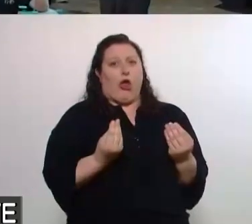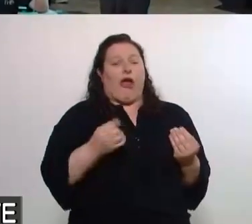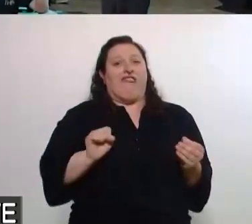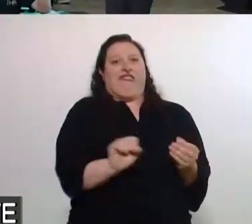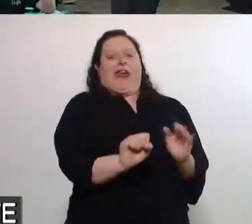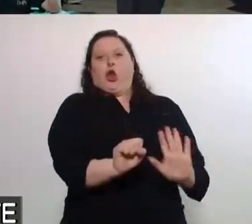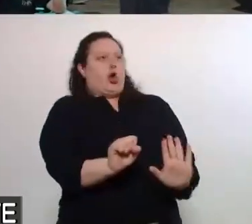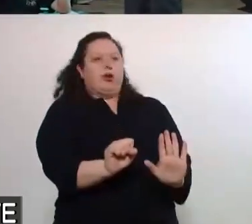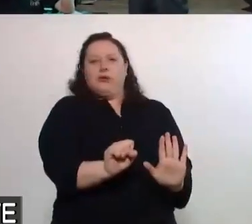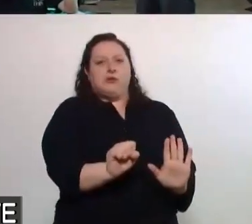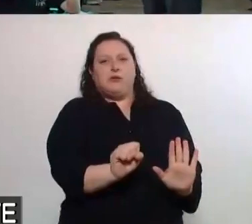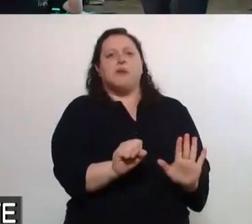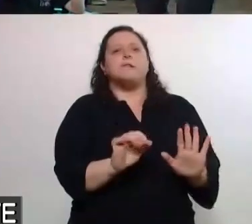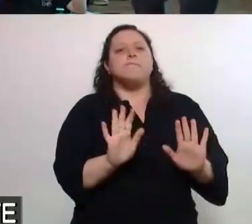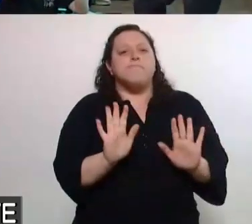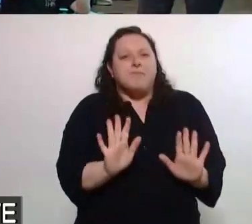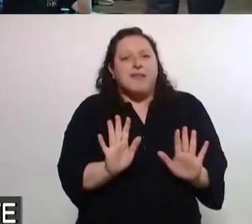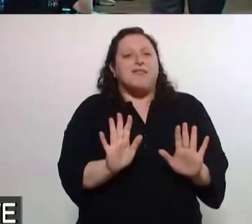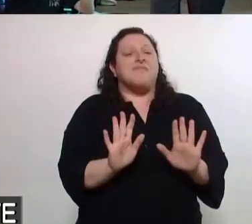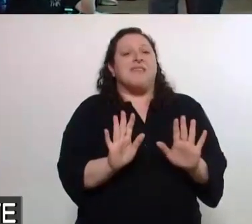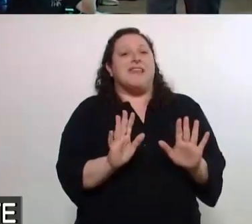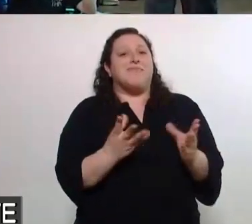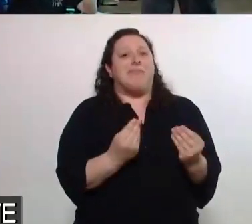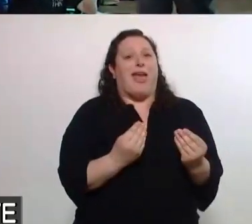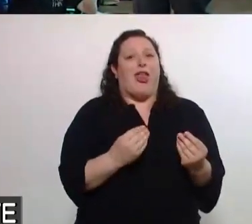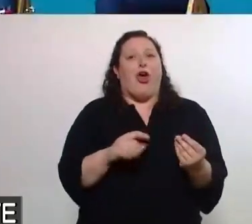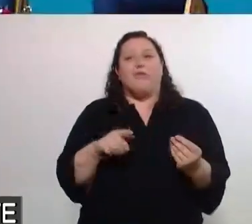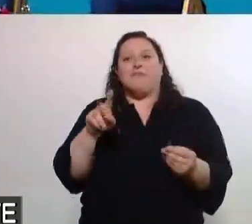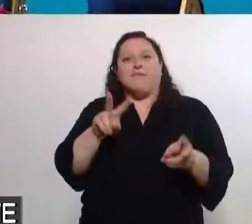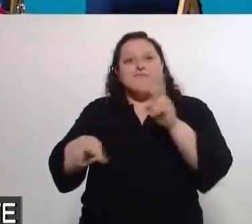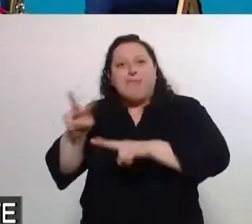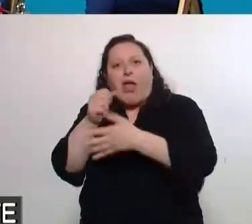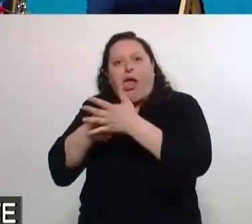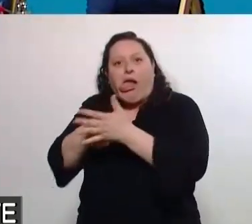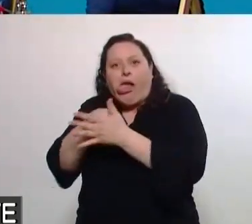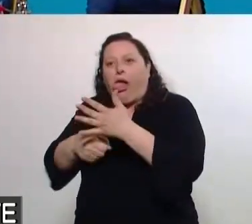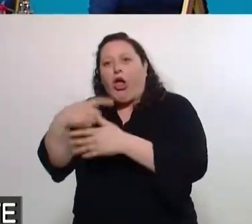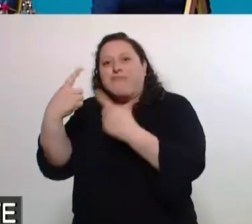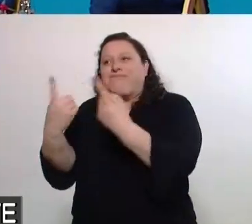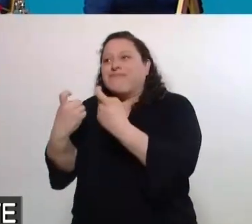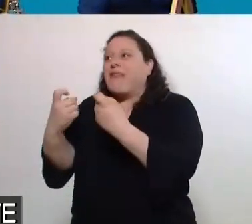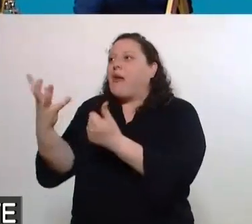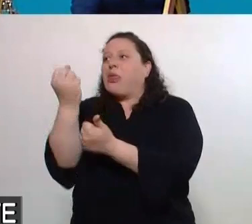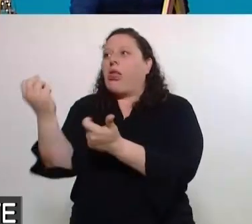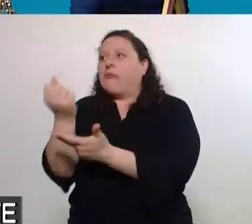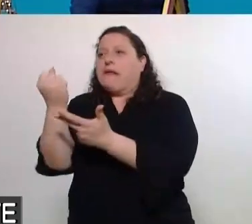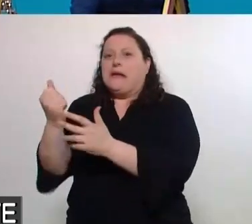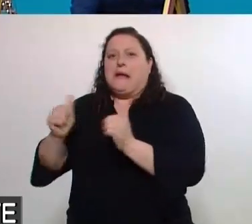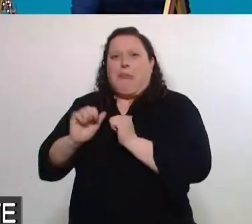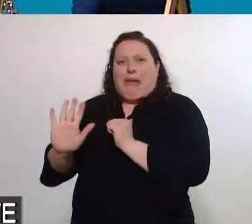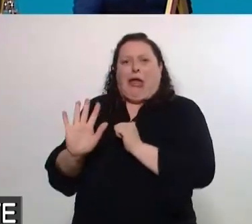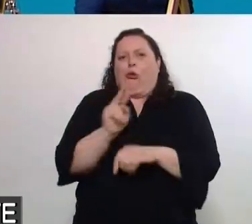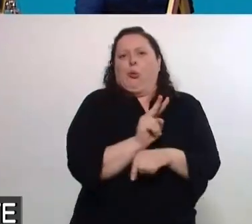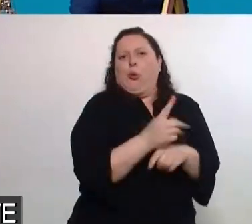para ir a buscar lo que uno puede ir a buscar. Y creo que lo primero que